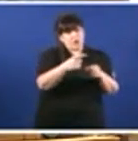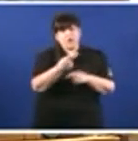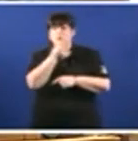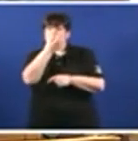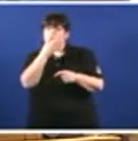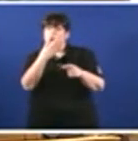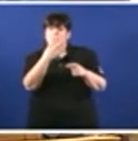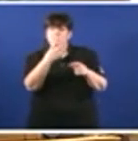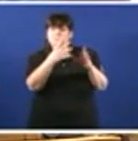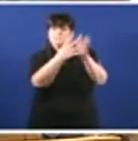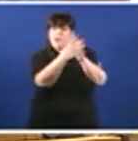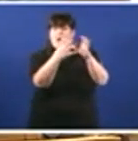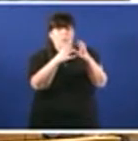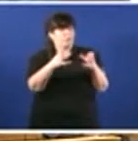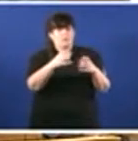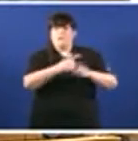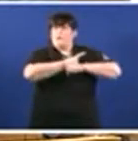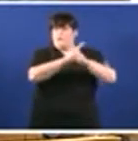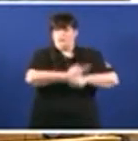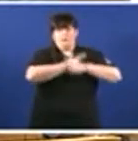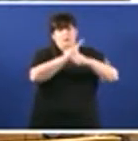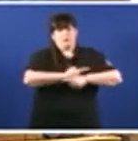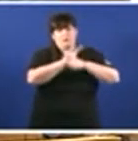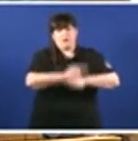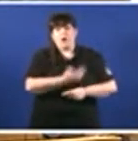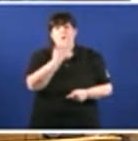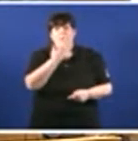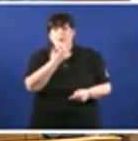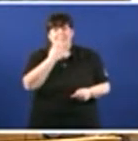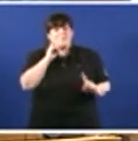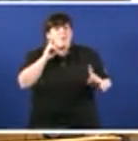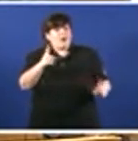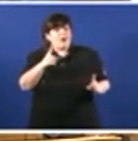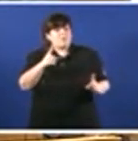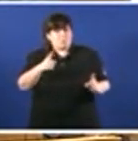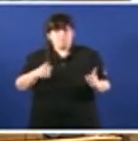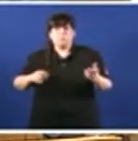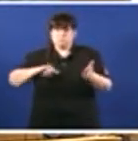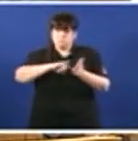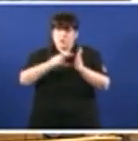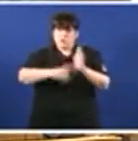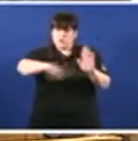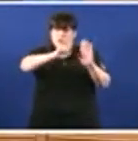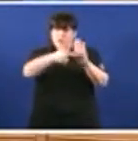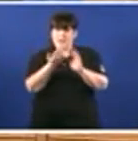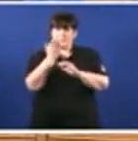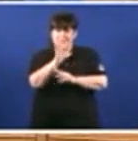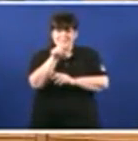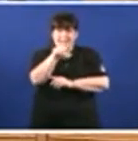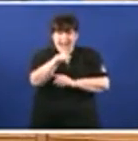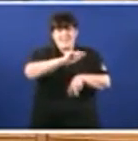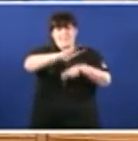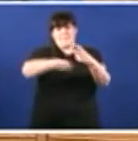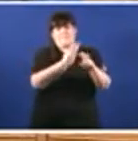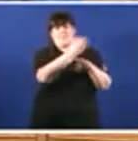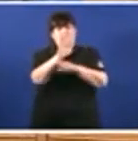Señoría Presenten en Mendas cando se presente o Proyecto de Ley En a Mendas discutan